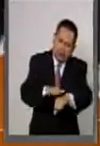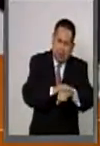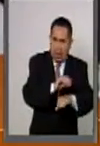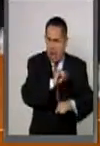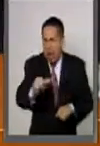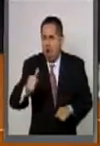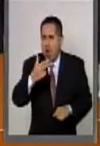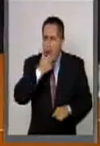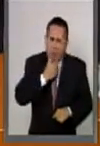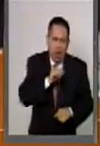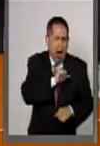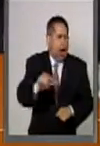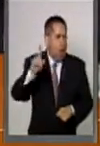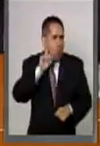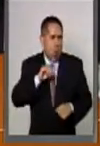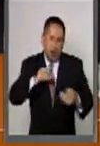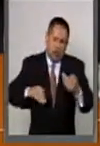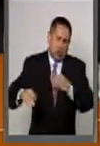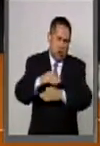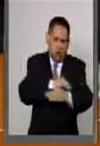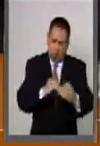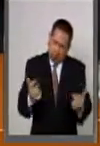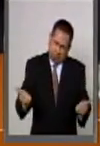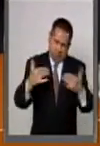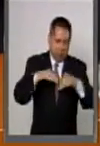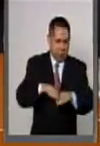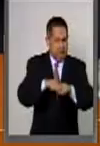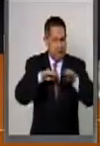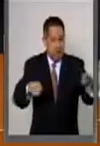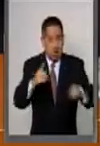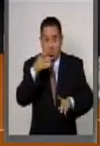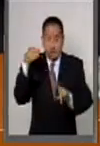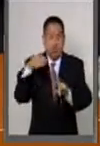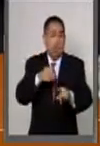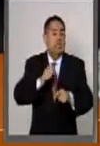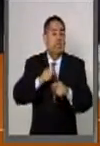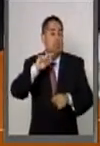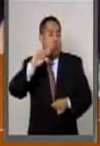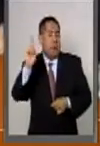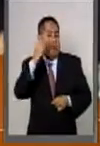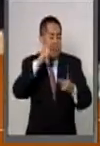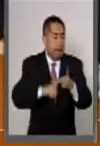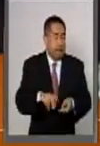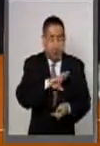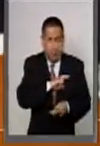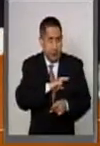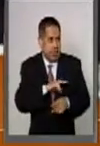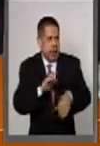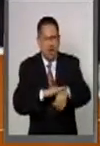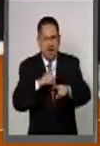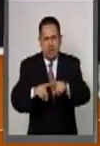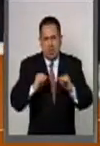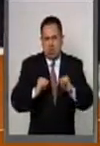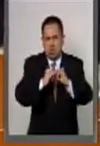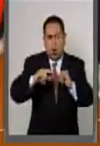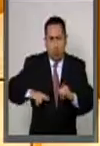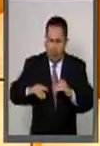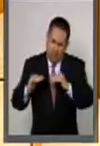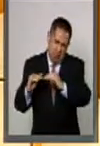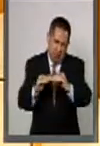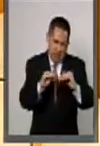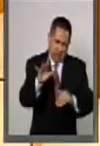mujeres y hombres, y con especial énfasis a las universidades, al sector privado e instituciones de gobierno.